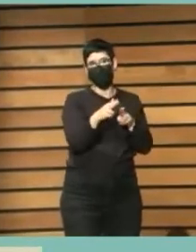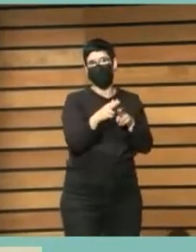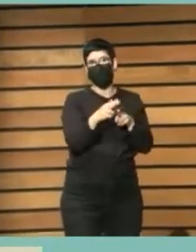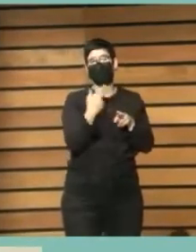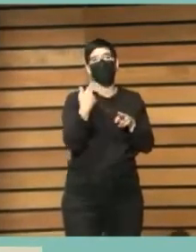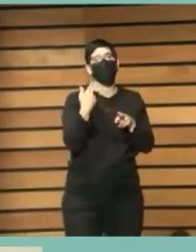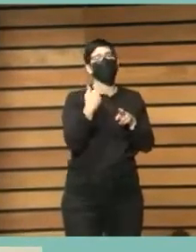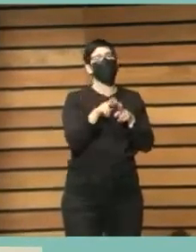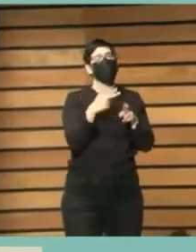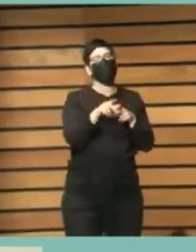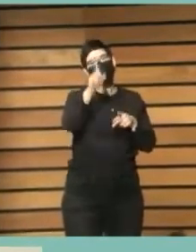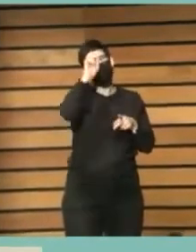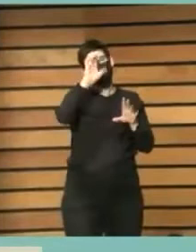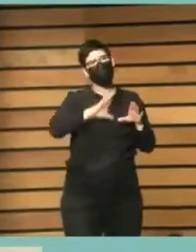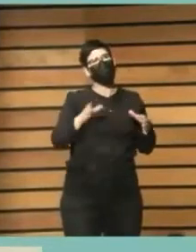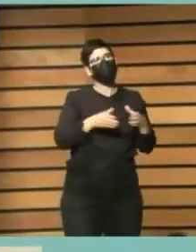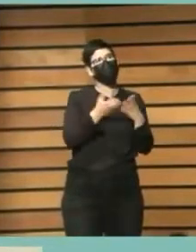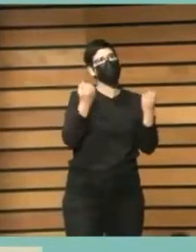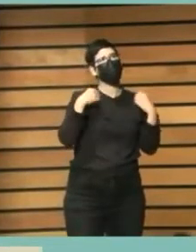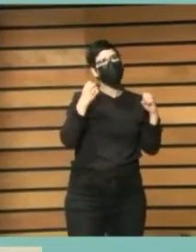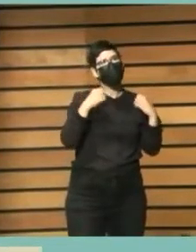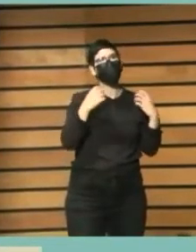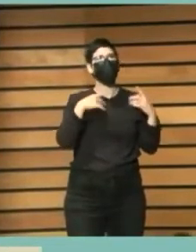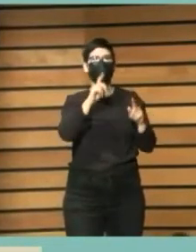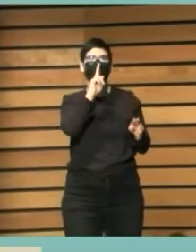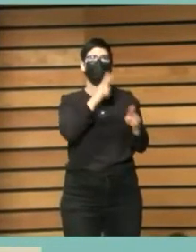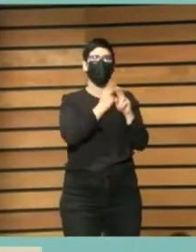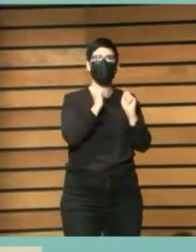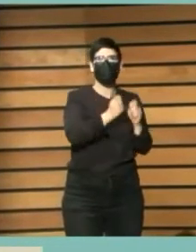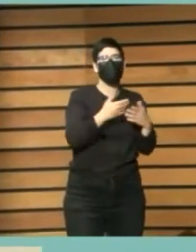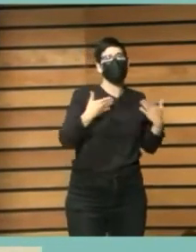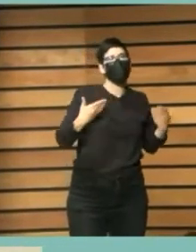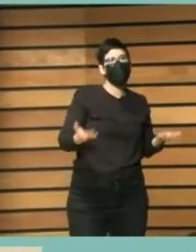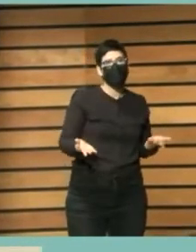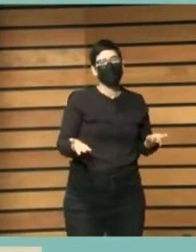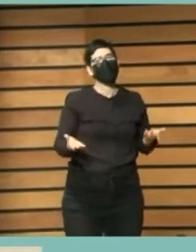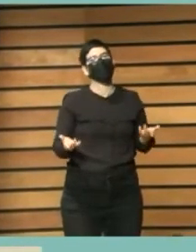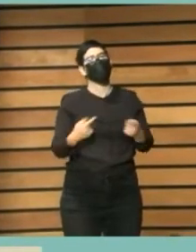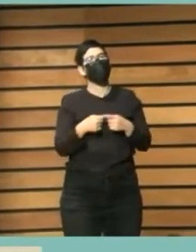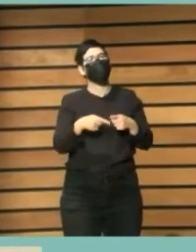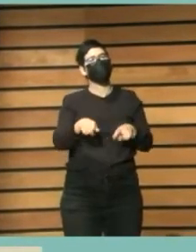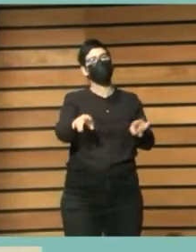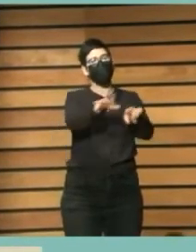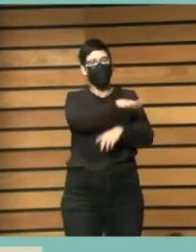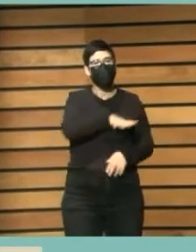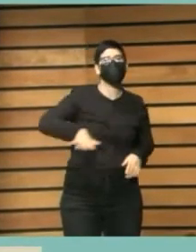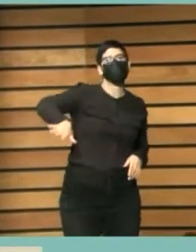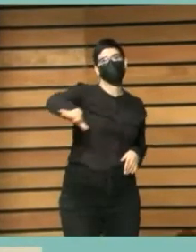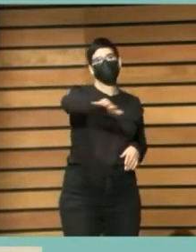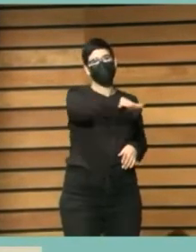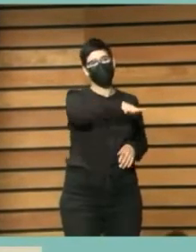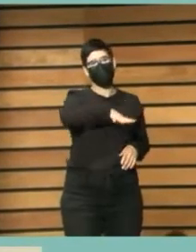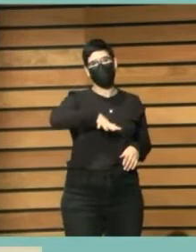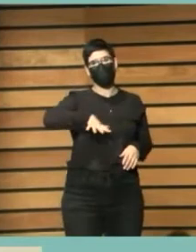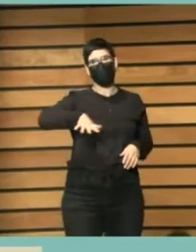sé si será una comunidad de prácticas o como le llamaremos o de que forma le daremos pero digamos tener un espacio un sí un espacio digamos